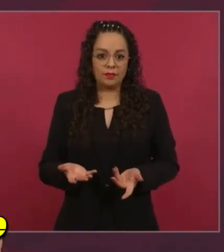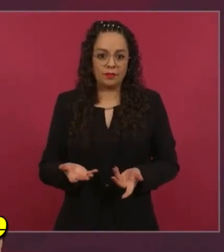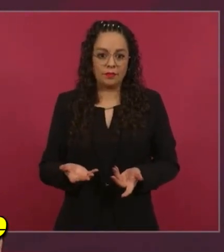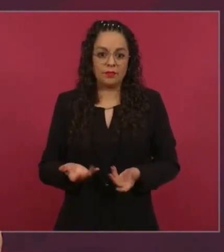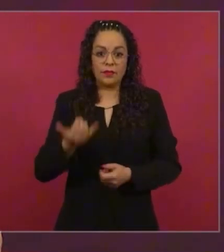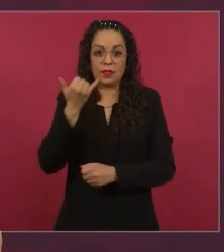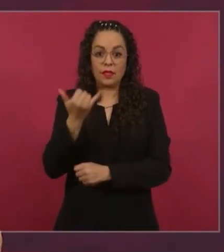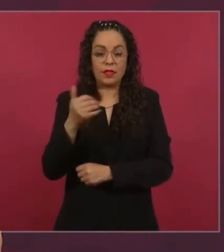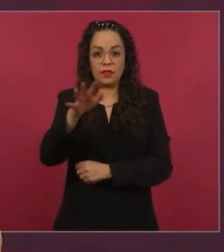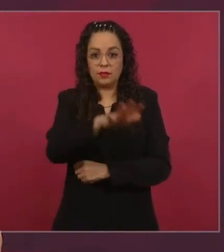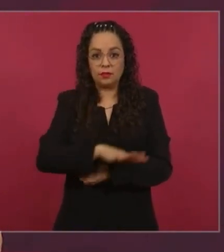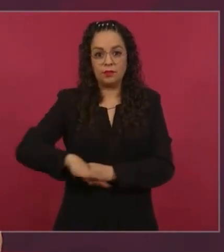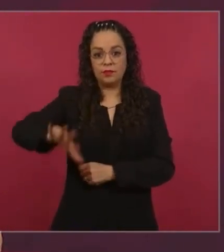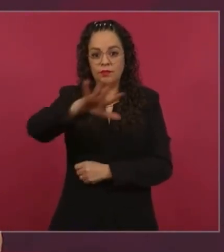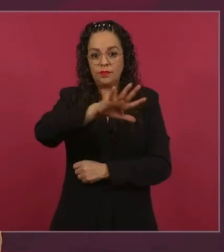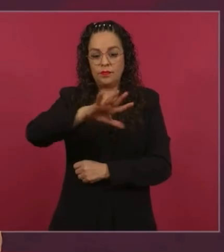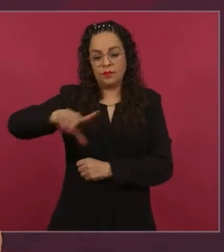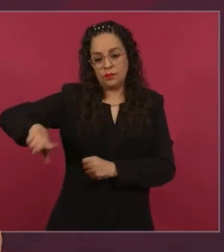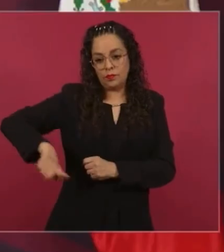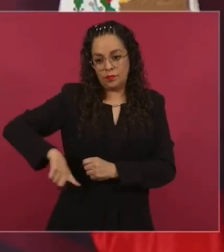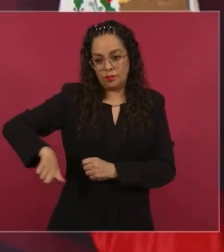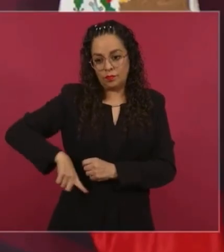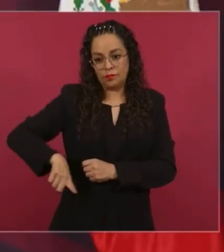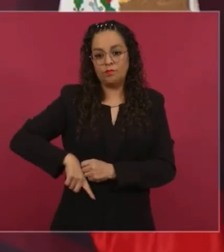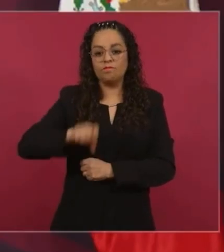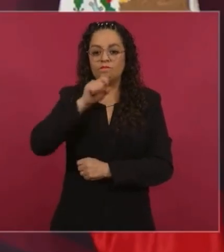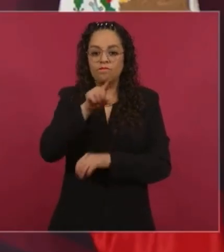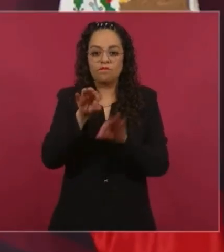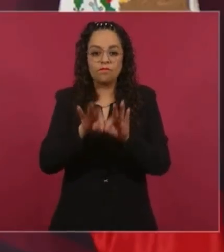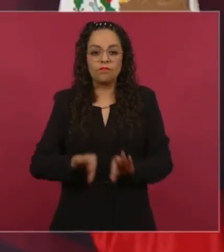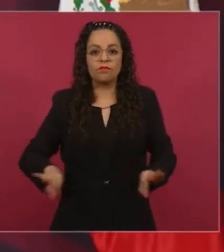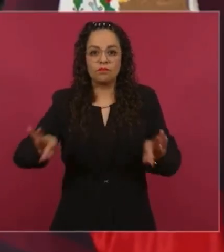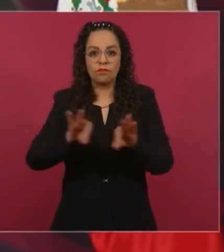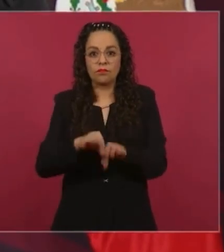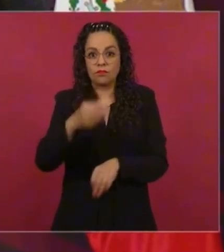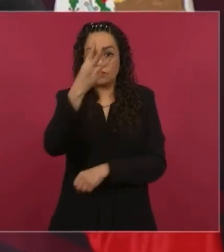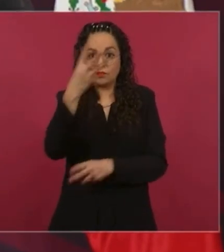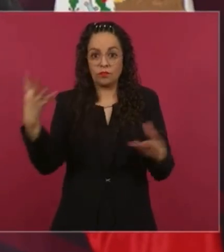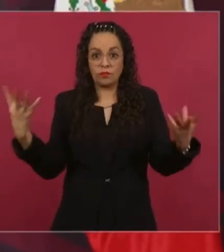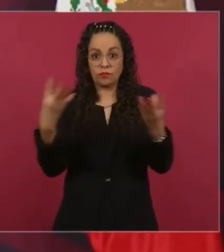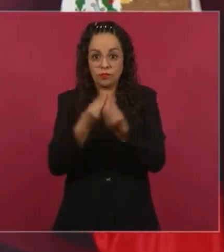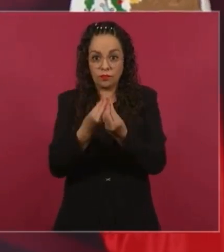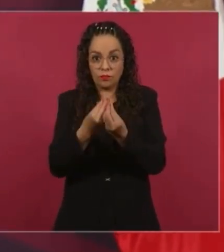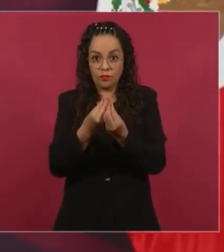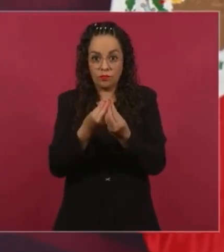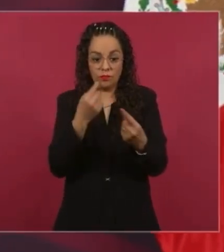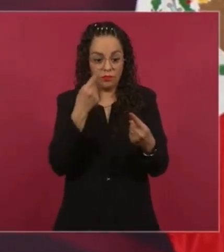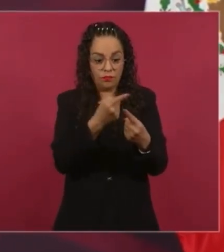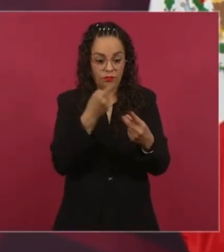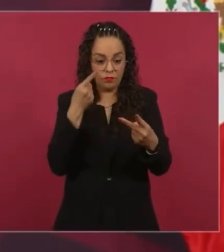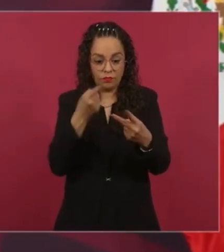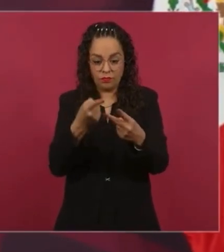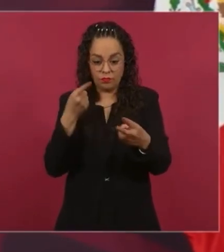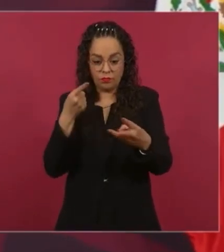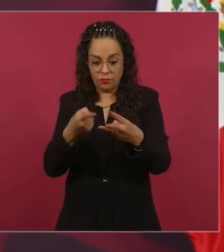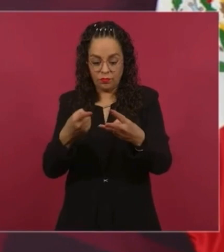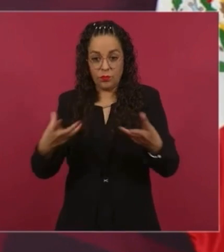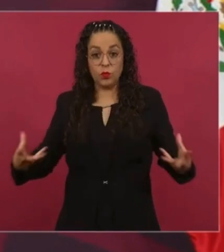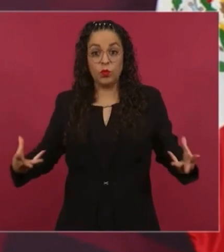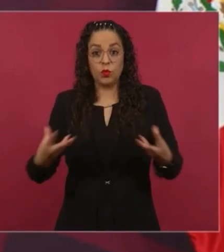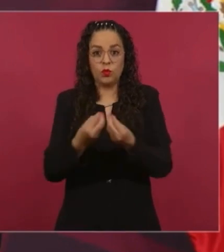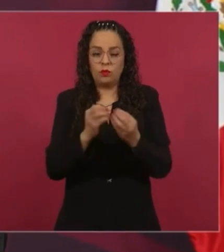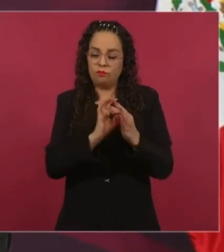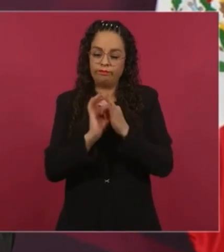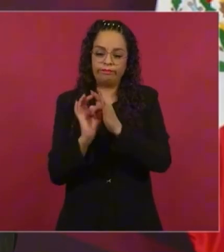importante, los tres motores para el desarrollo, sector